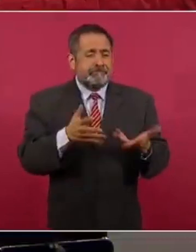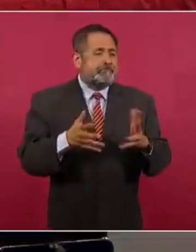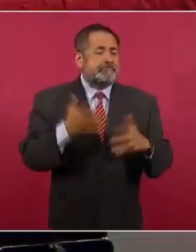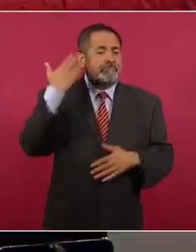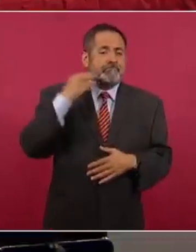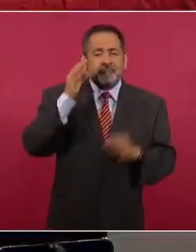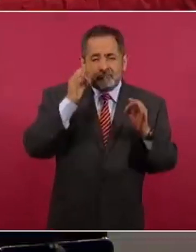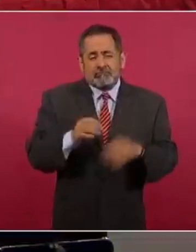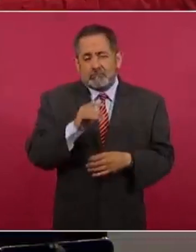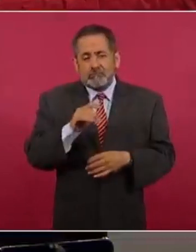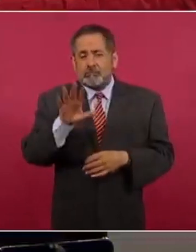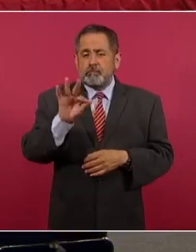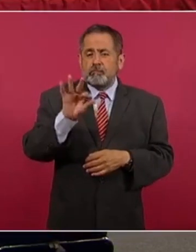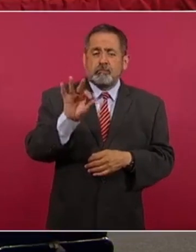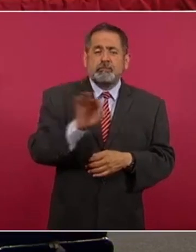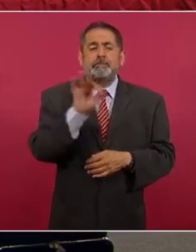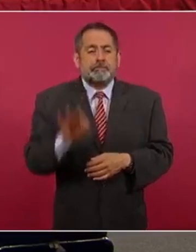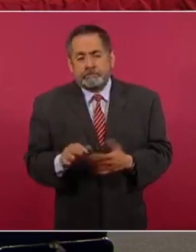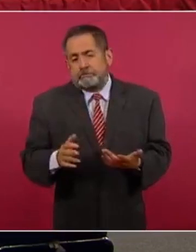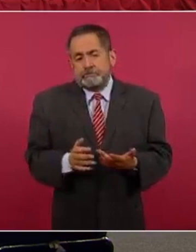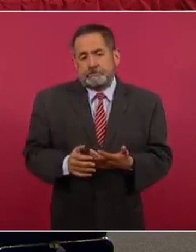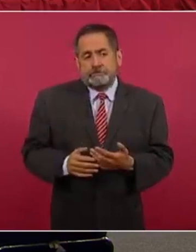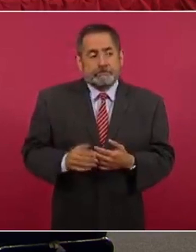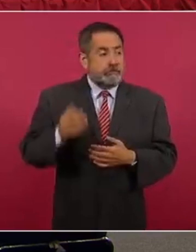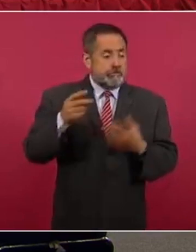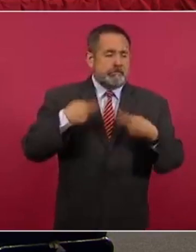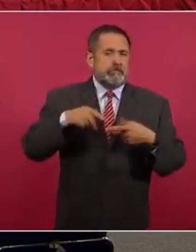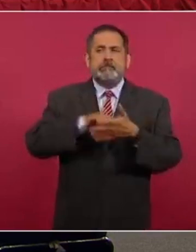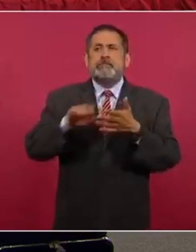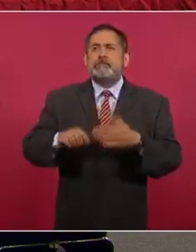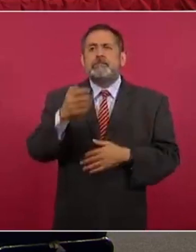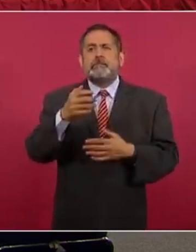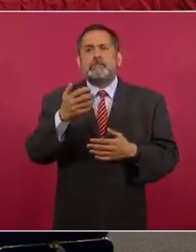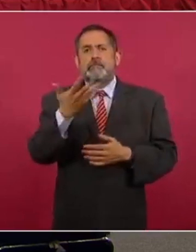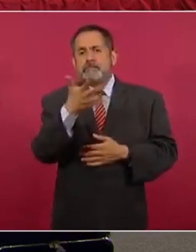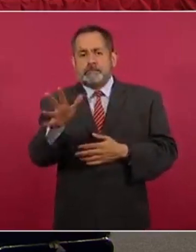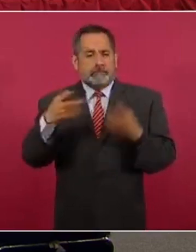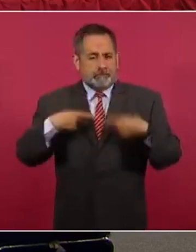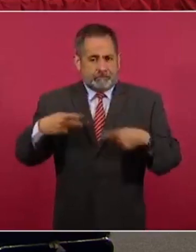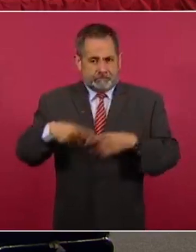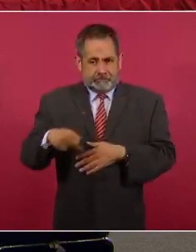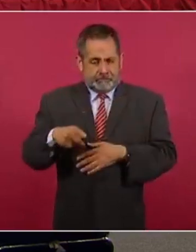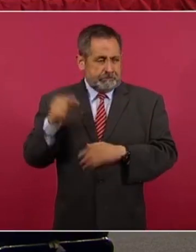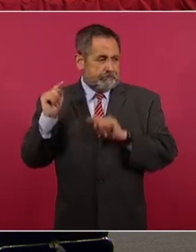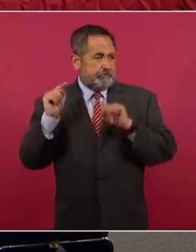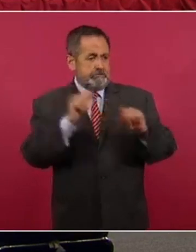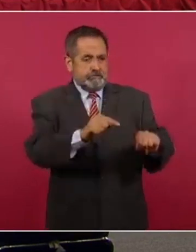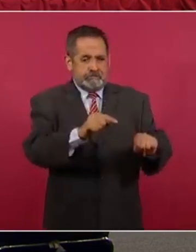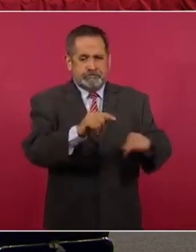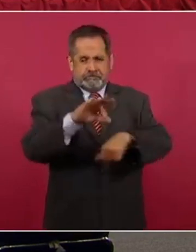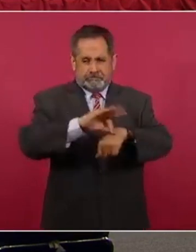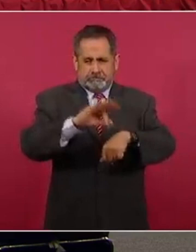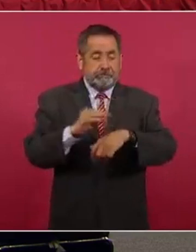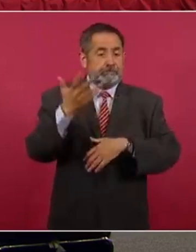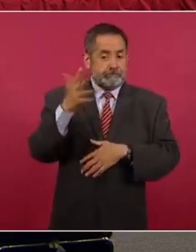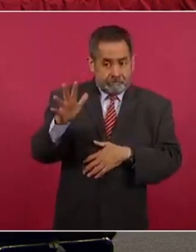ciento. Es decir, seis de cada diez personas que llegaban a una farmacia en el sistema estatal de Nayarit se